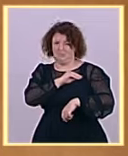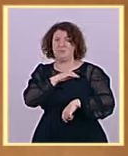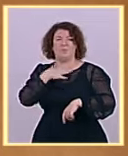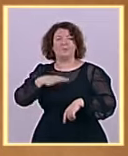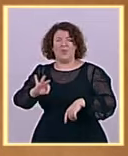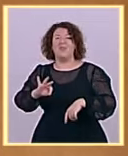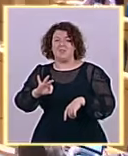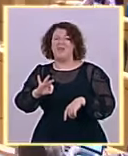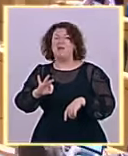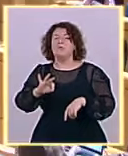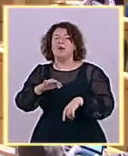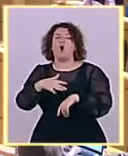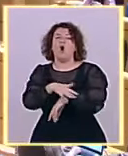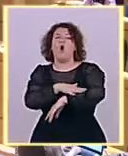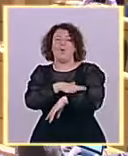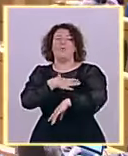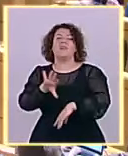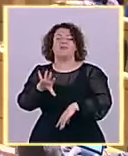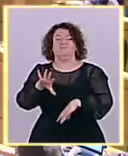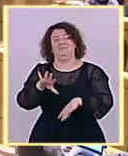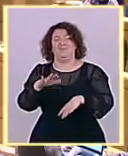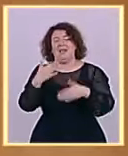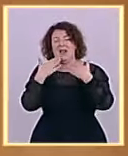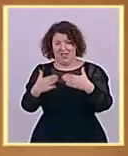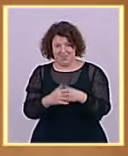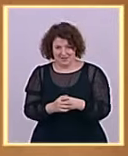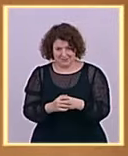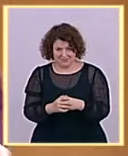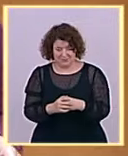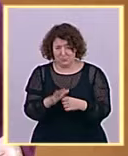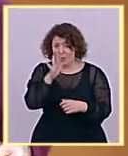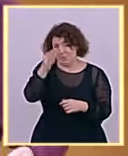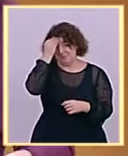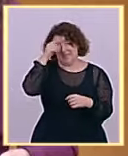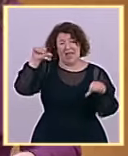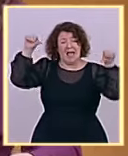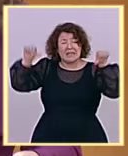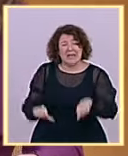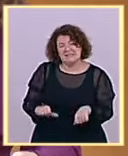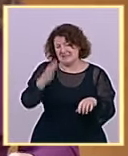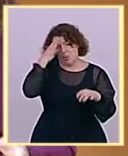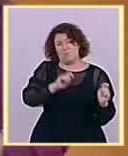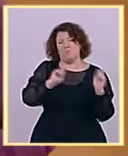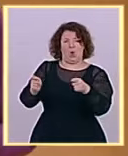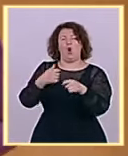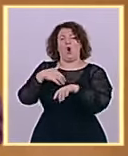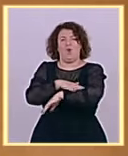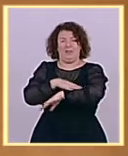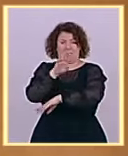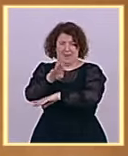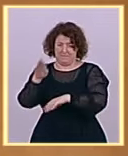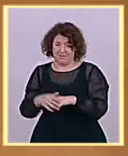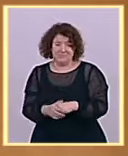Esa es la cuestión. Y eso a ustedes se les ha caído. Verá, hace unos días, dijo usted, señor